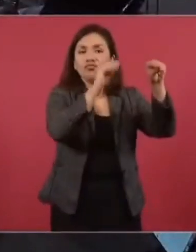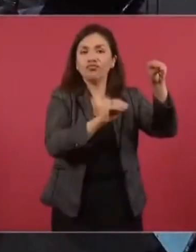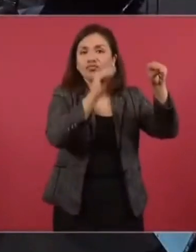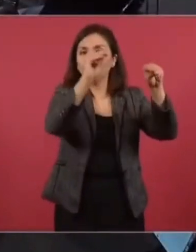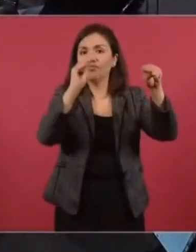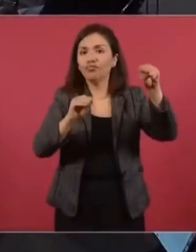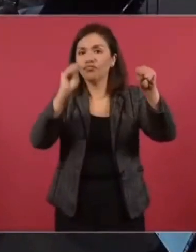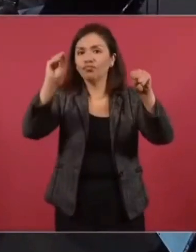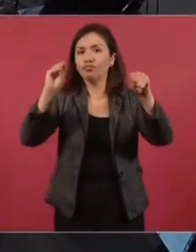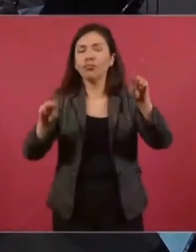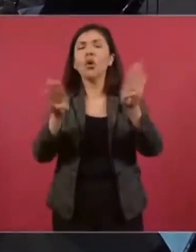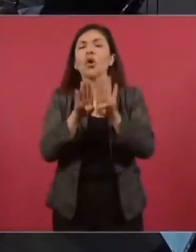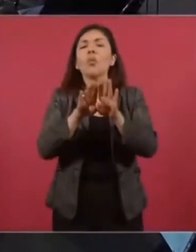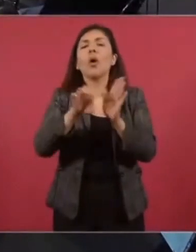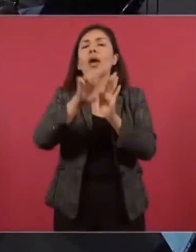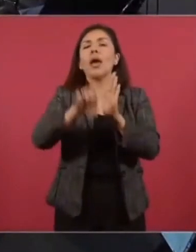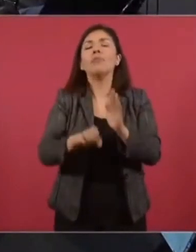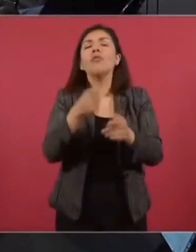Hay como sucursales.